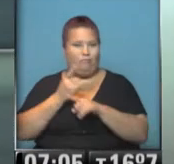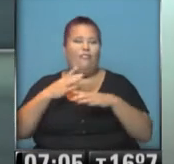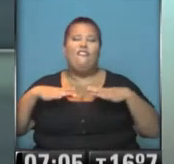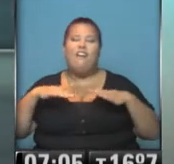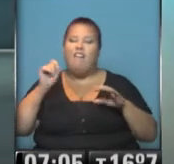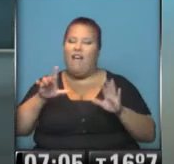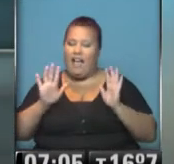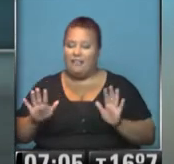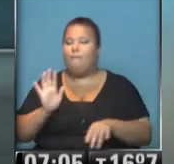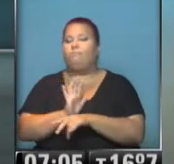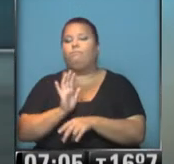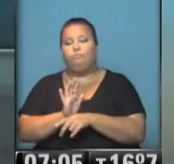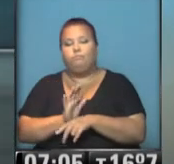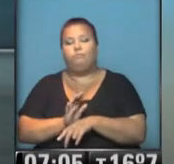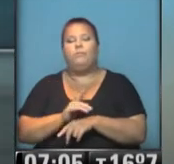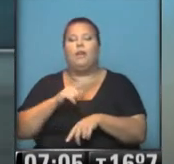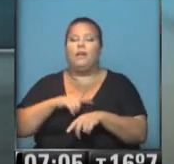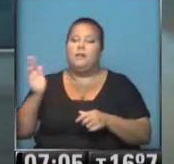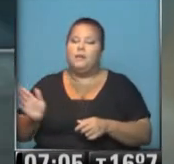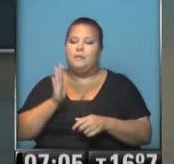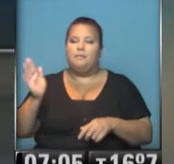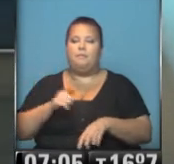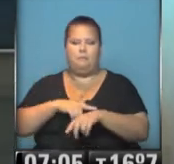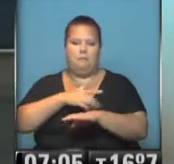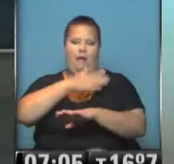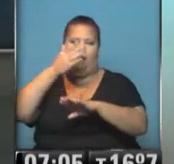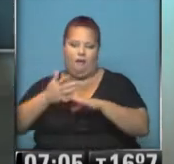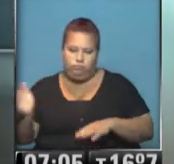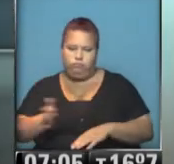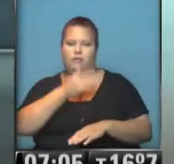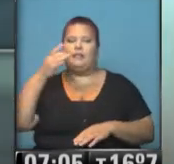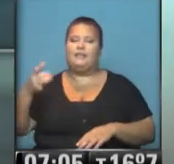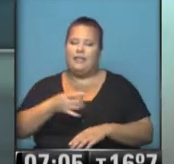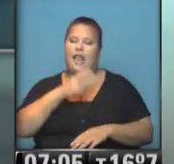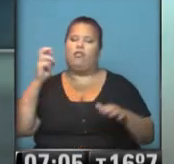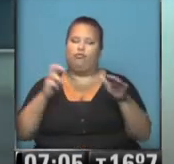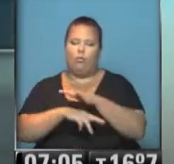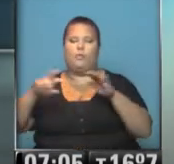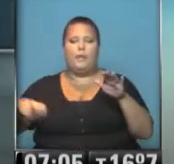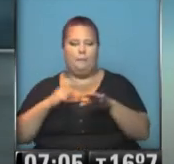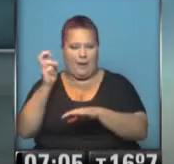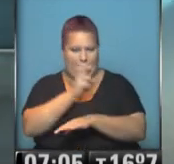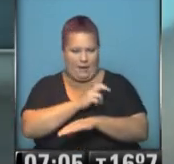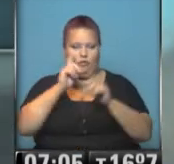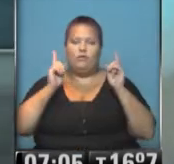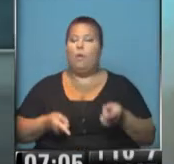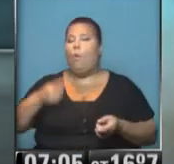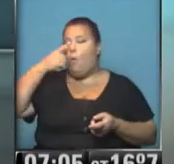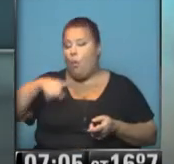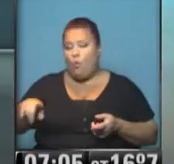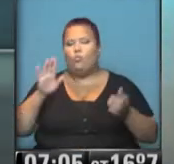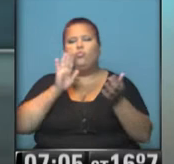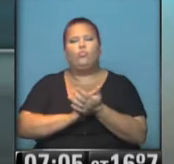feriado. Esto quiere decir que lo hacen con frecuencia más espaciada, trenes, subtes y premetro. Por último, en